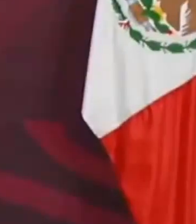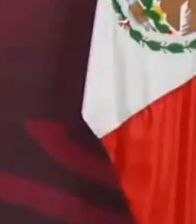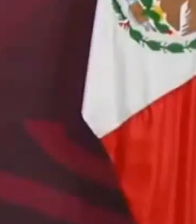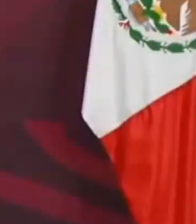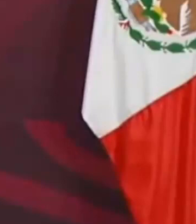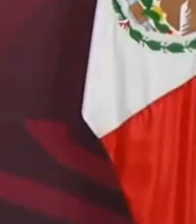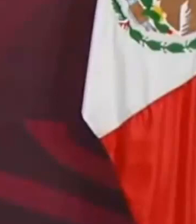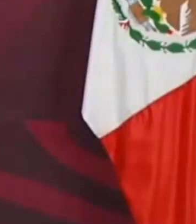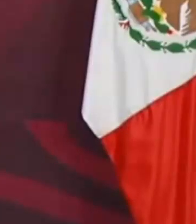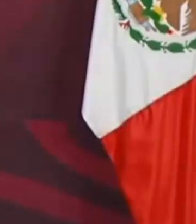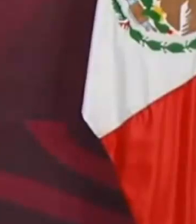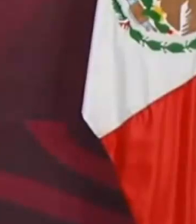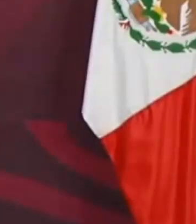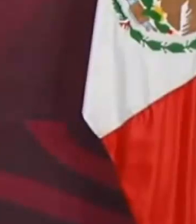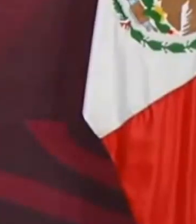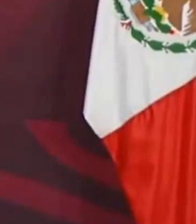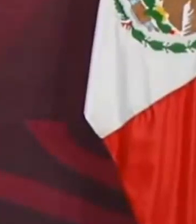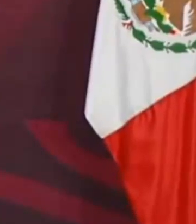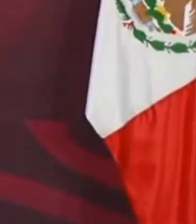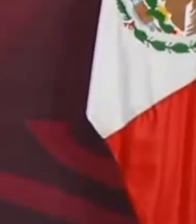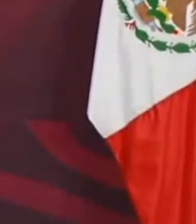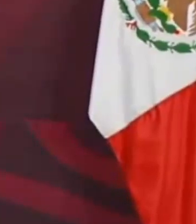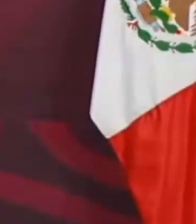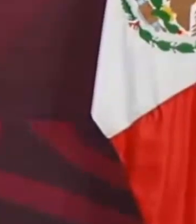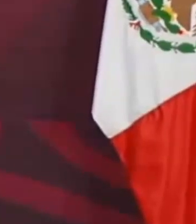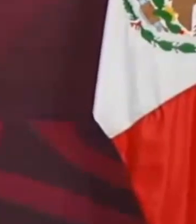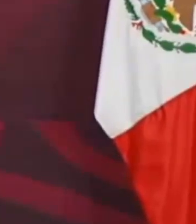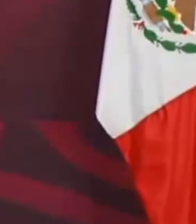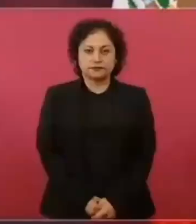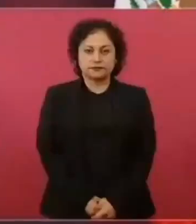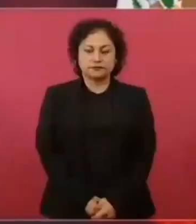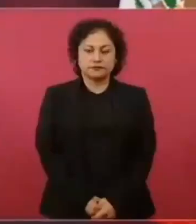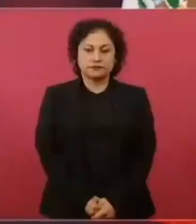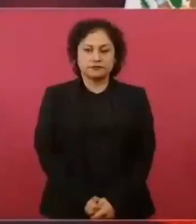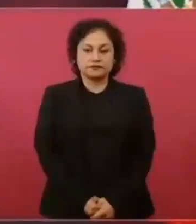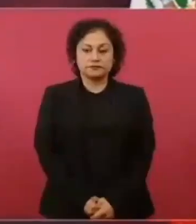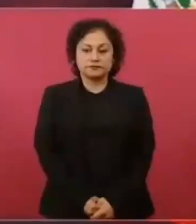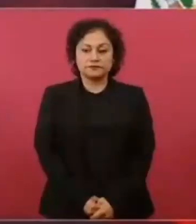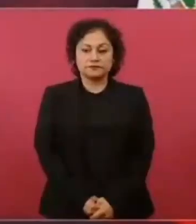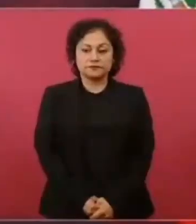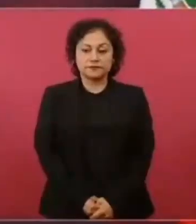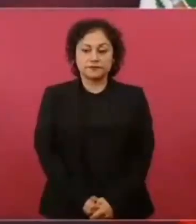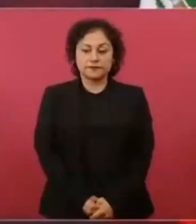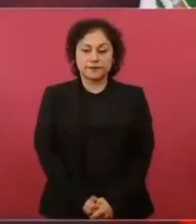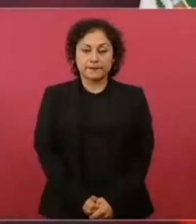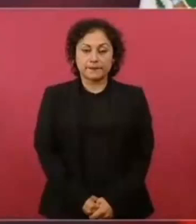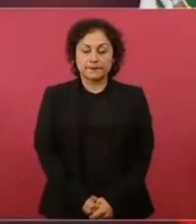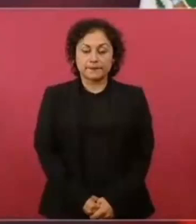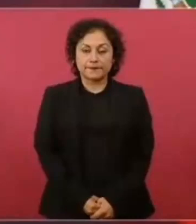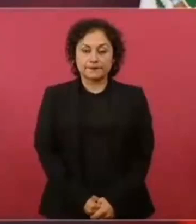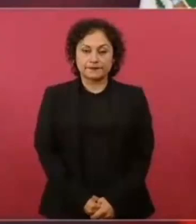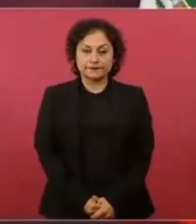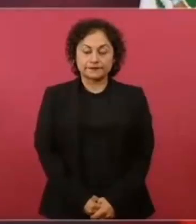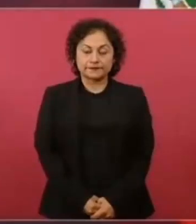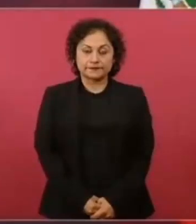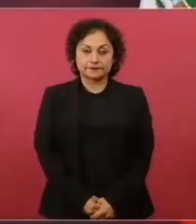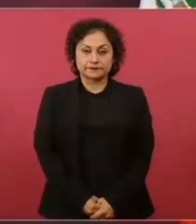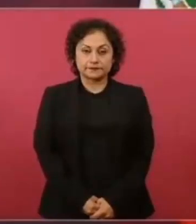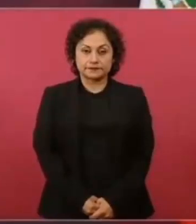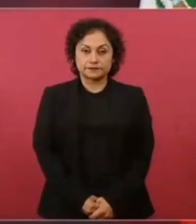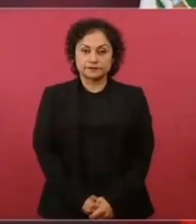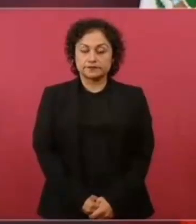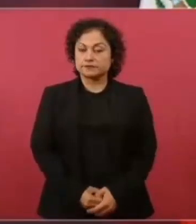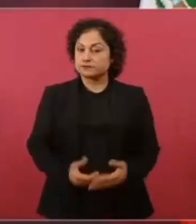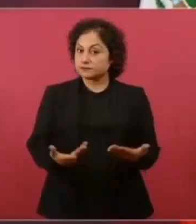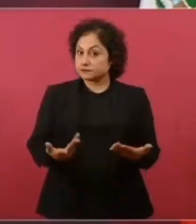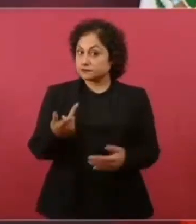de los particulares, pero siempre tenemos que poner